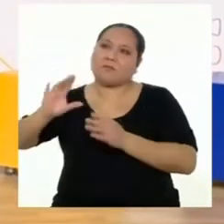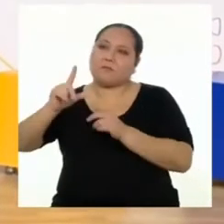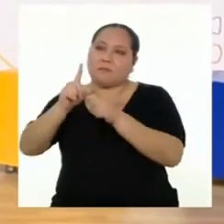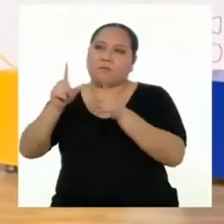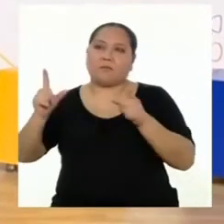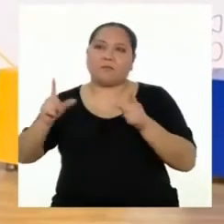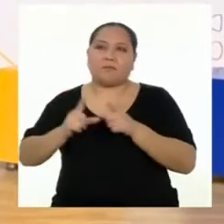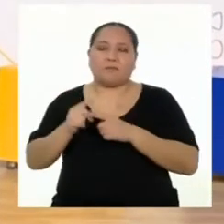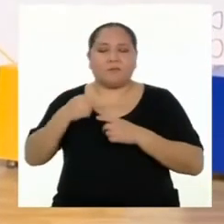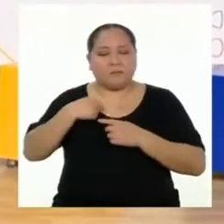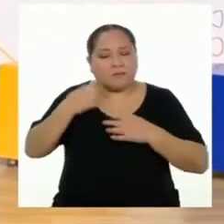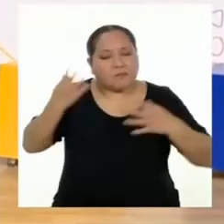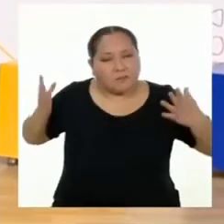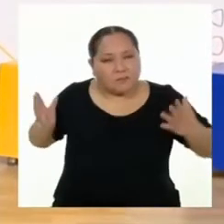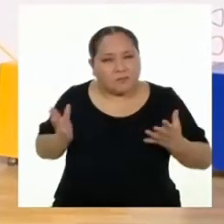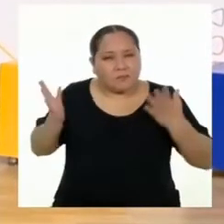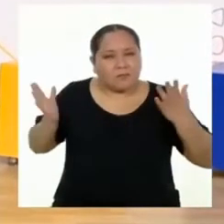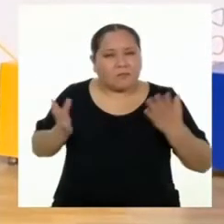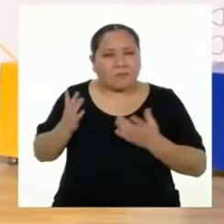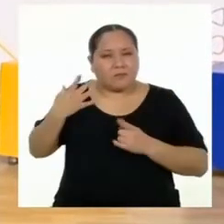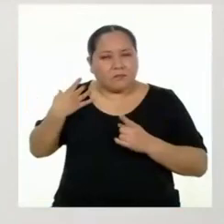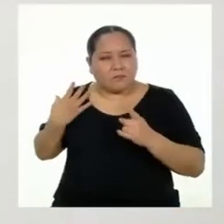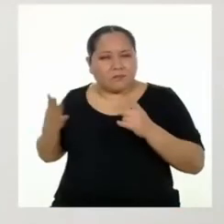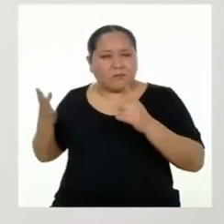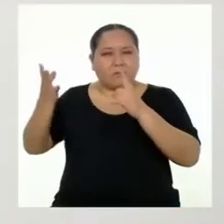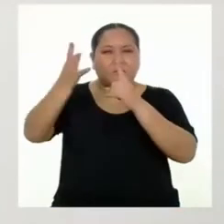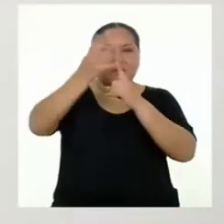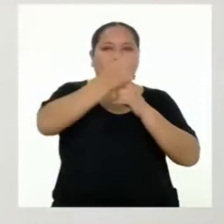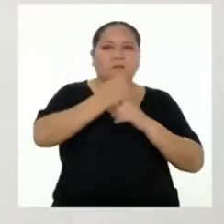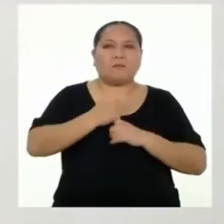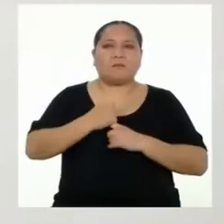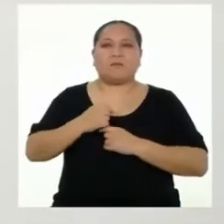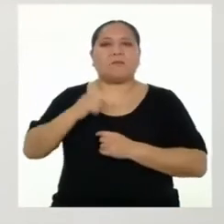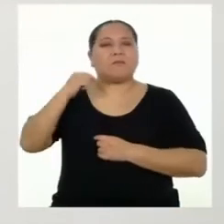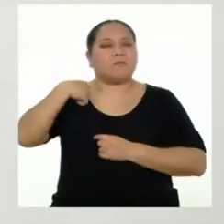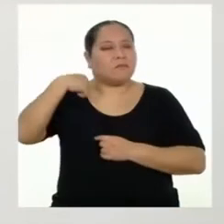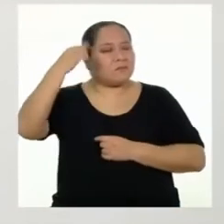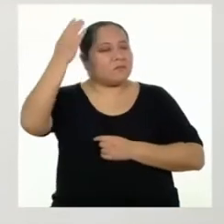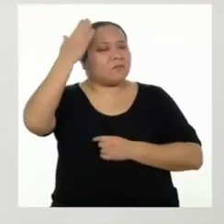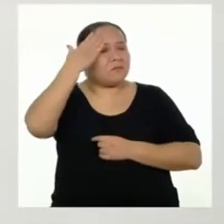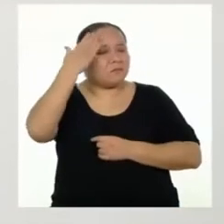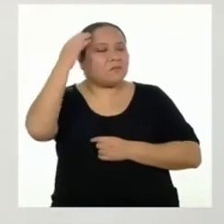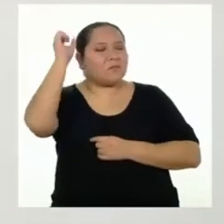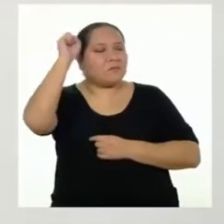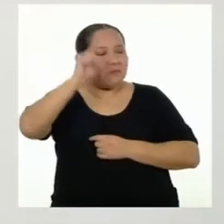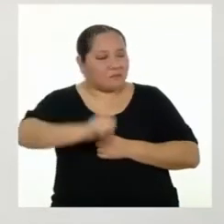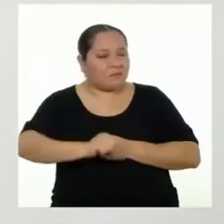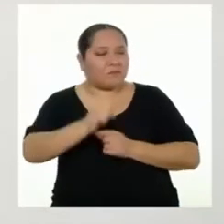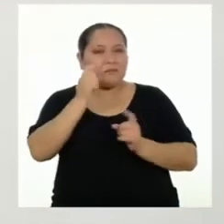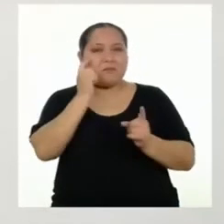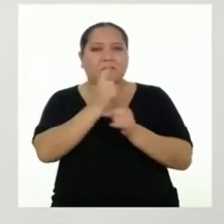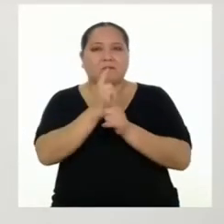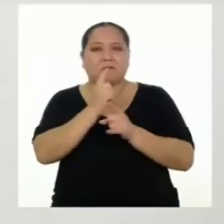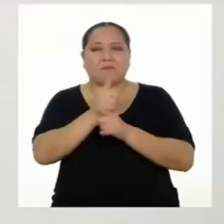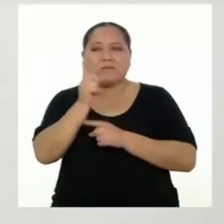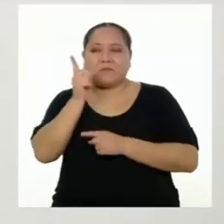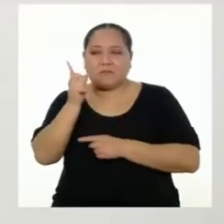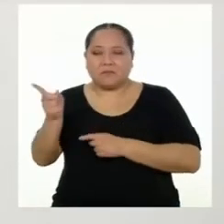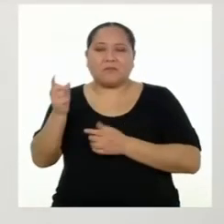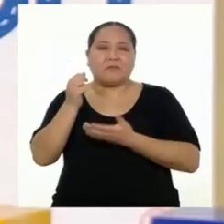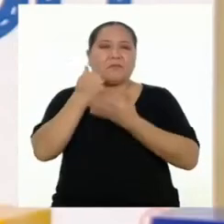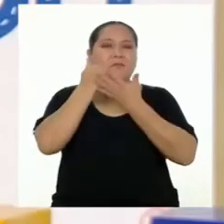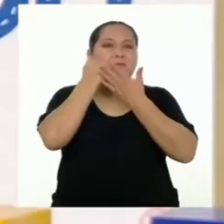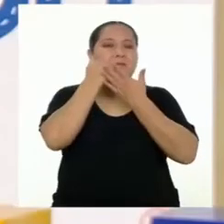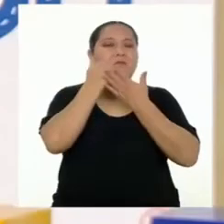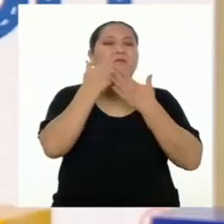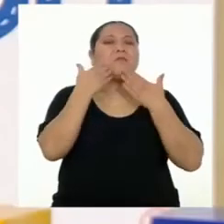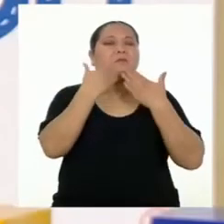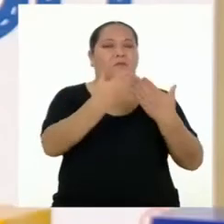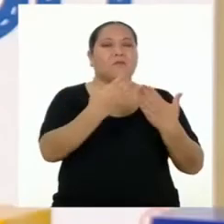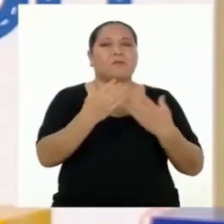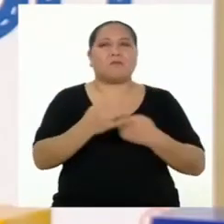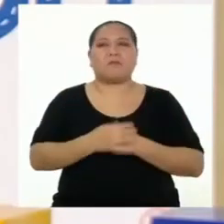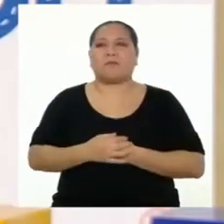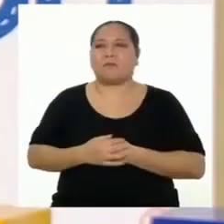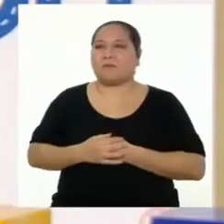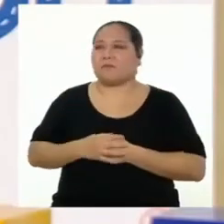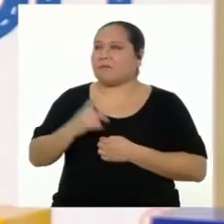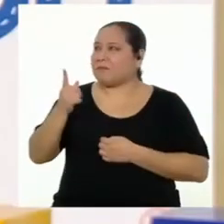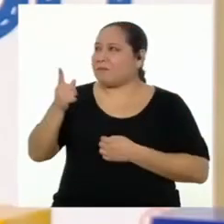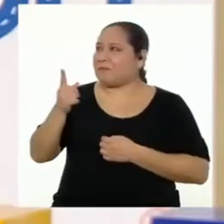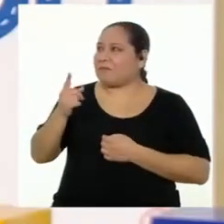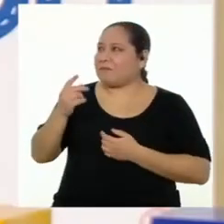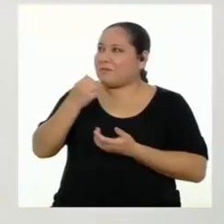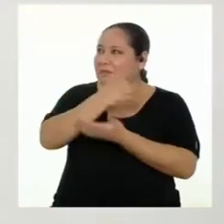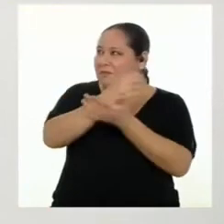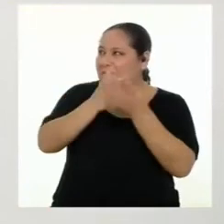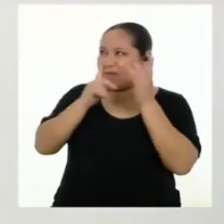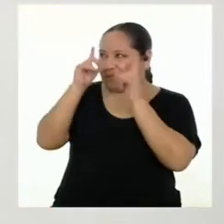me motiva dar lo mejor de mí para cumplir el reto. Te apuesto que así será y él te lo agradecerá. ¿Qué le parece si vamos